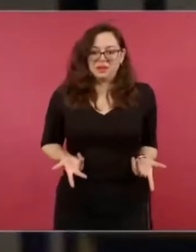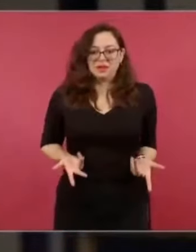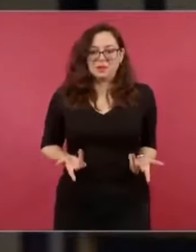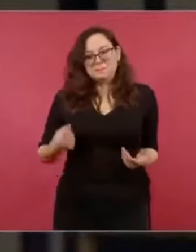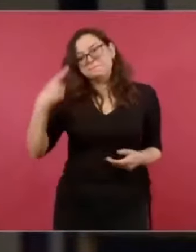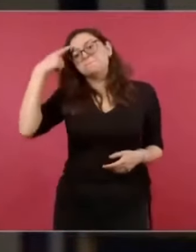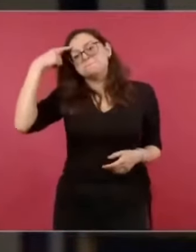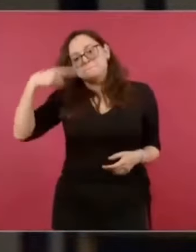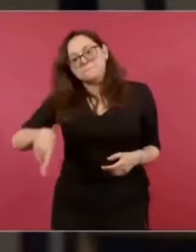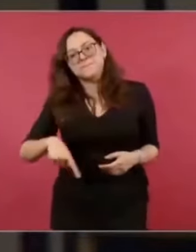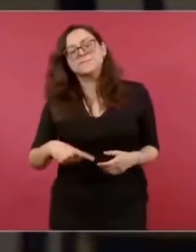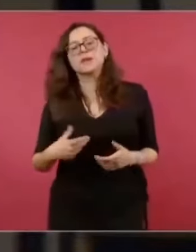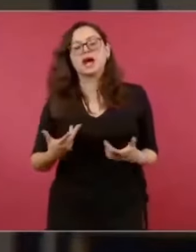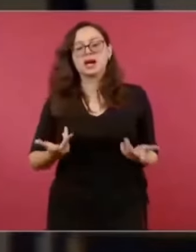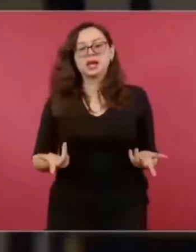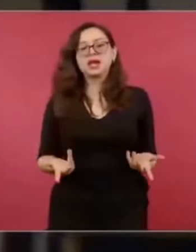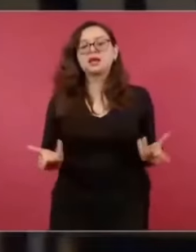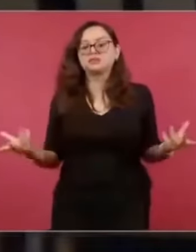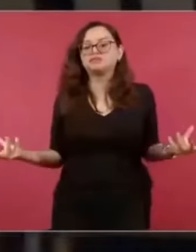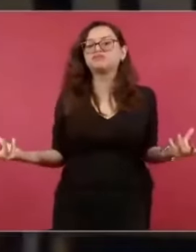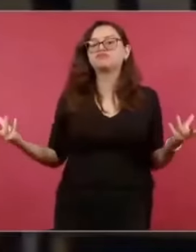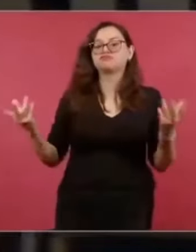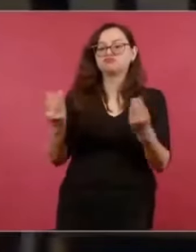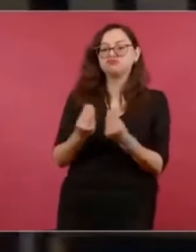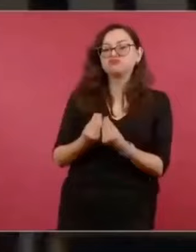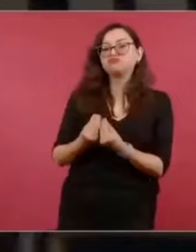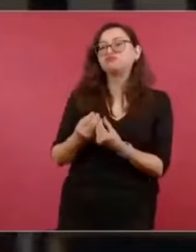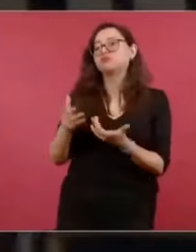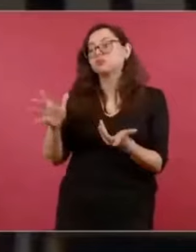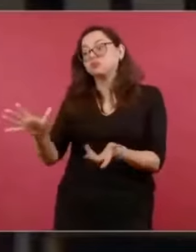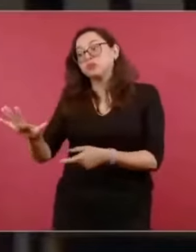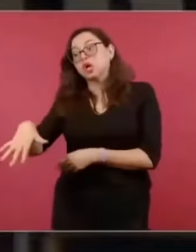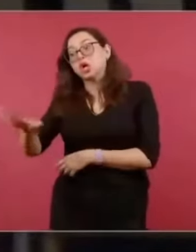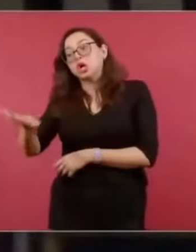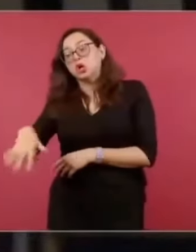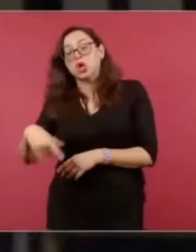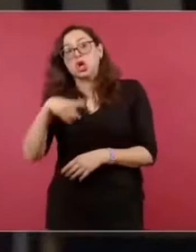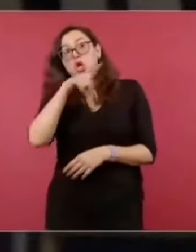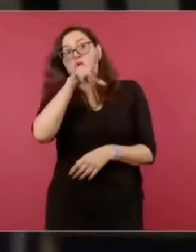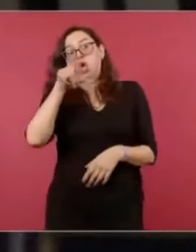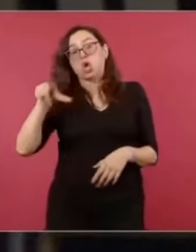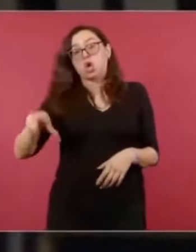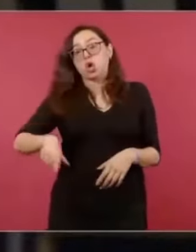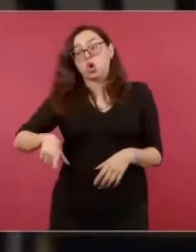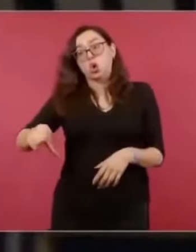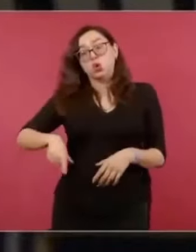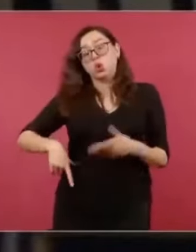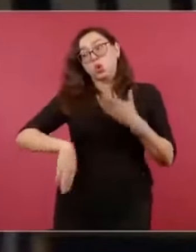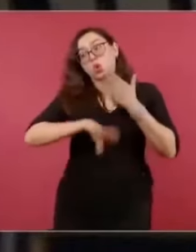que se impulse esta idea de que hay una elección de Estado, de que no hay piso parejo, etcétera, nada más para cerrar este tema.